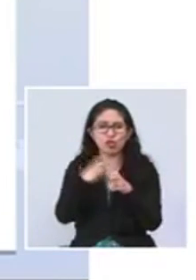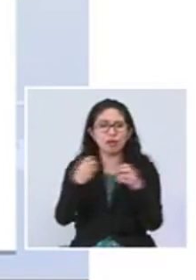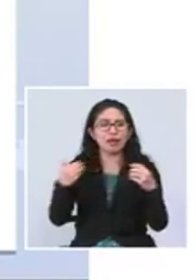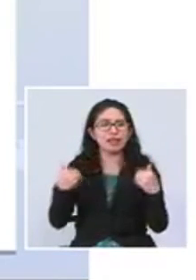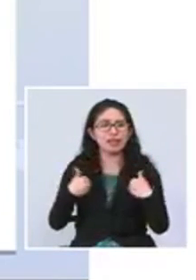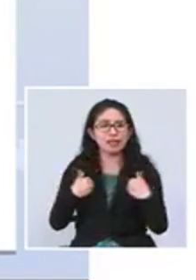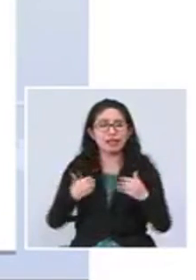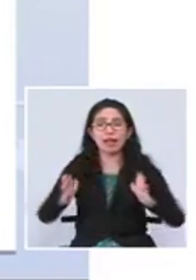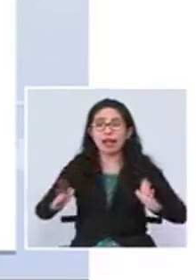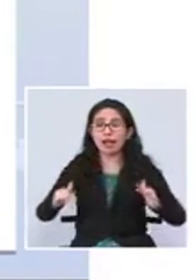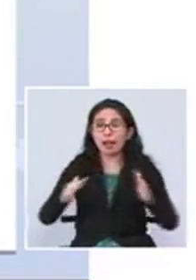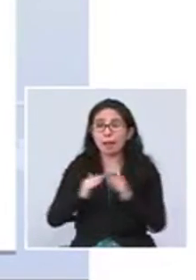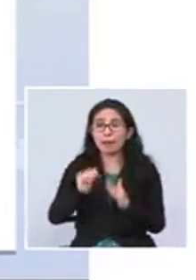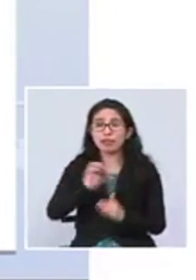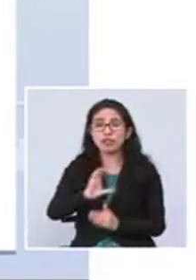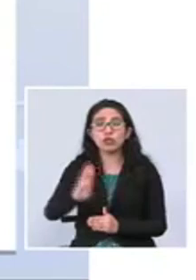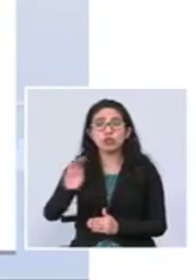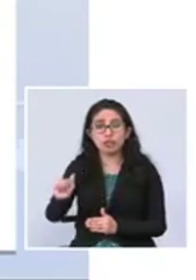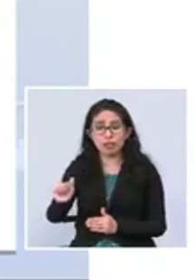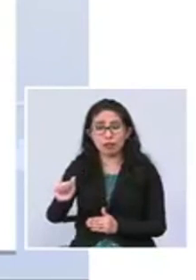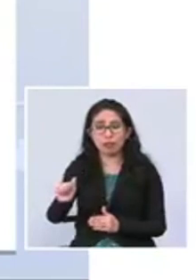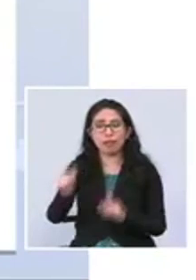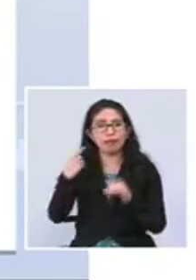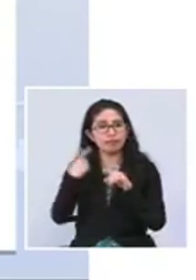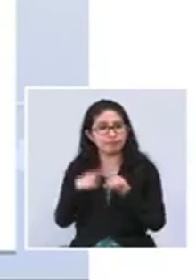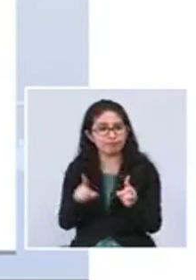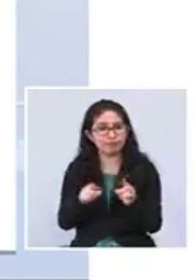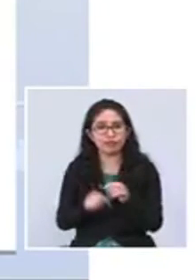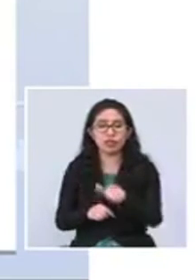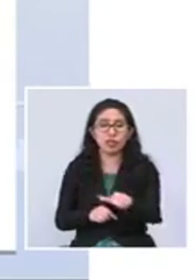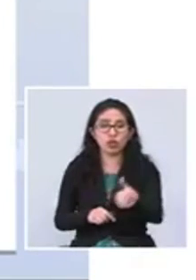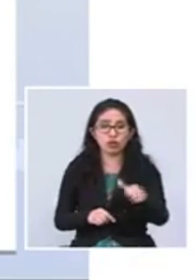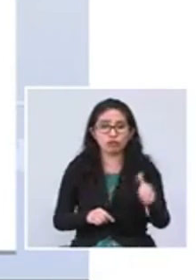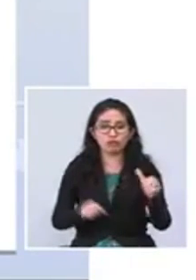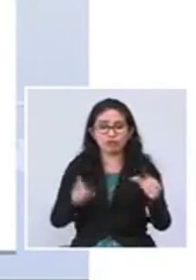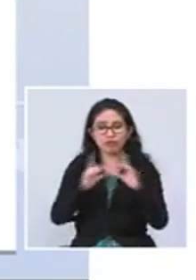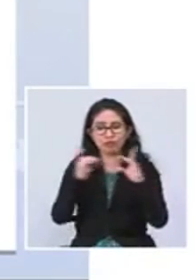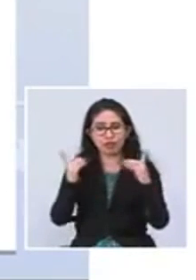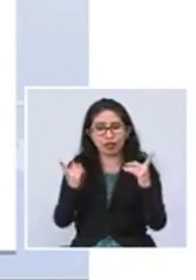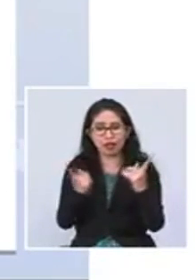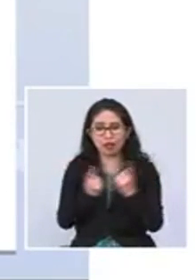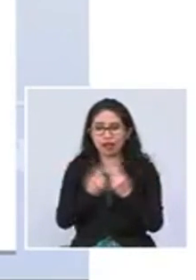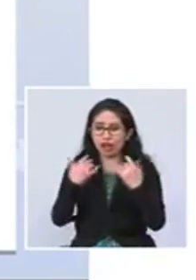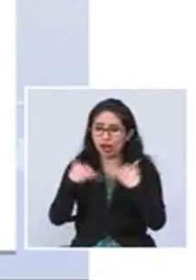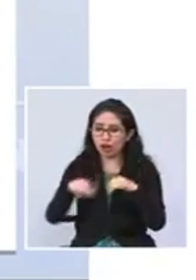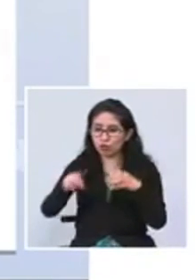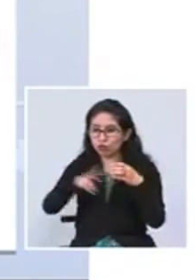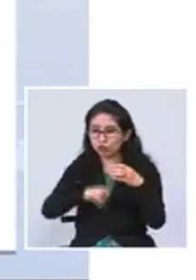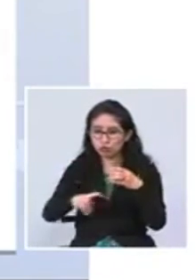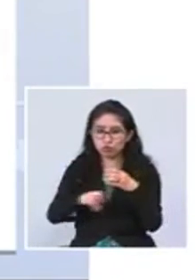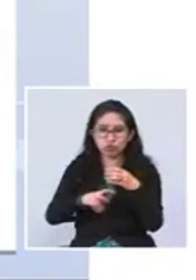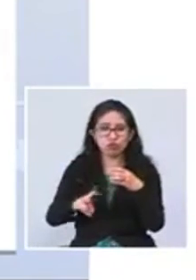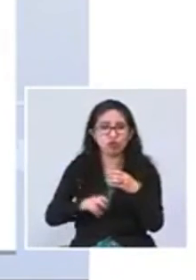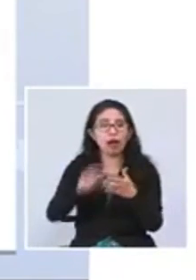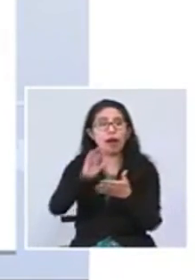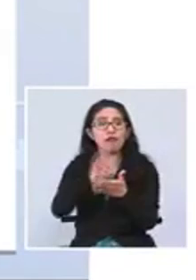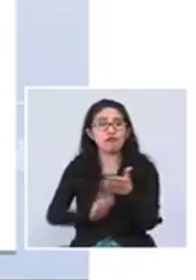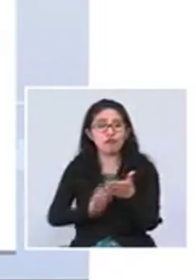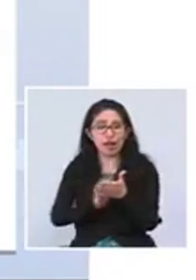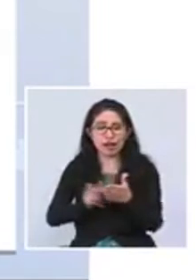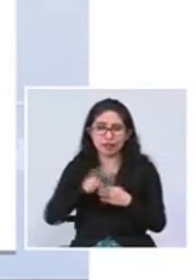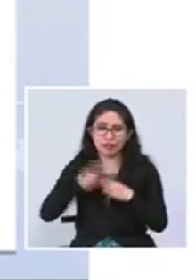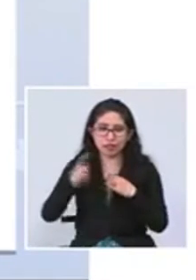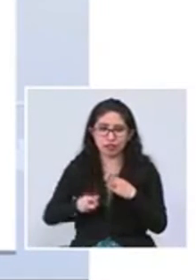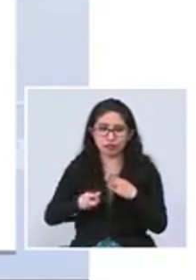son La Paz y Cochabamba, sin embargo los otros departamentos tienen varios días de laboratorios acumulados que no se están